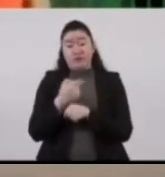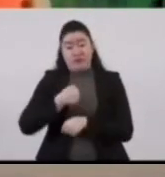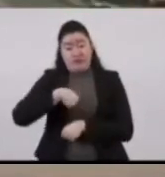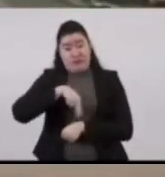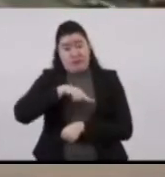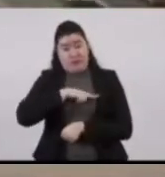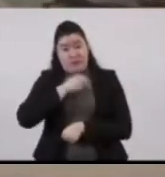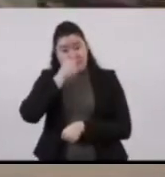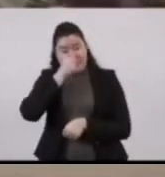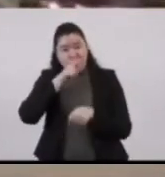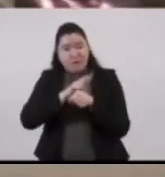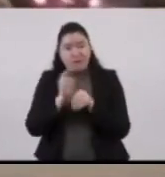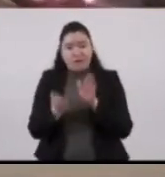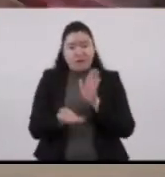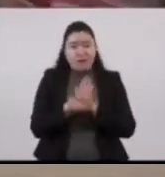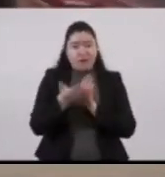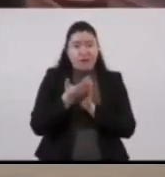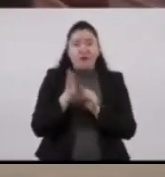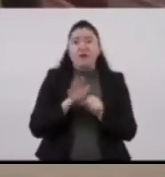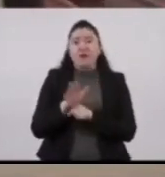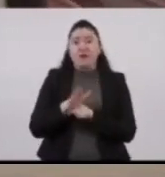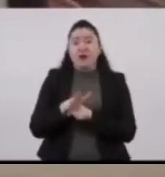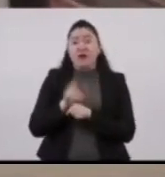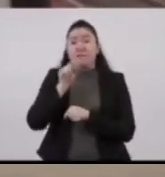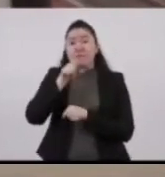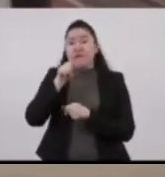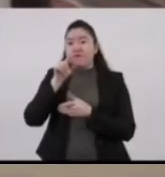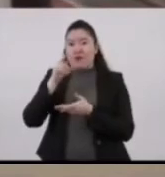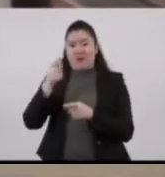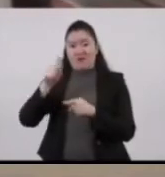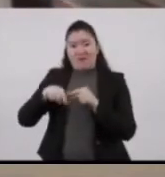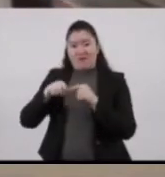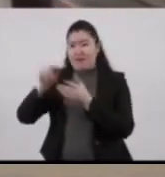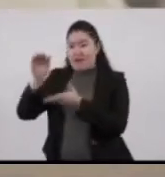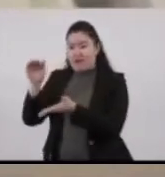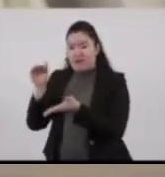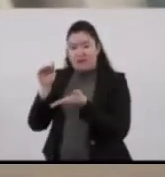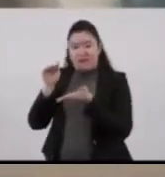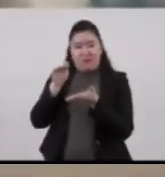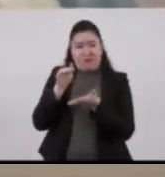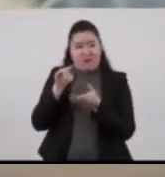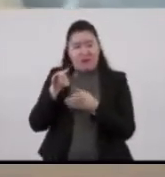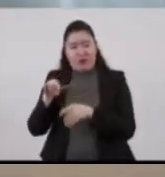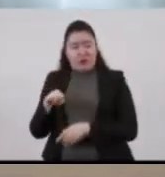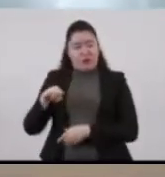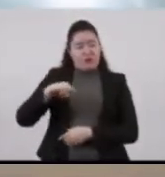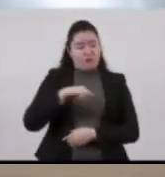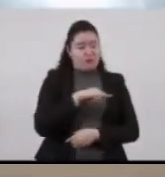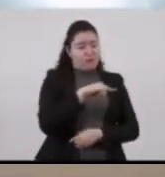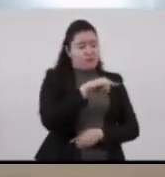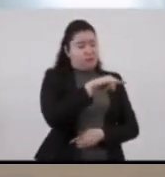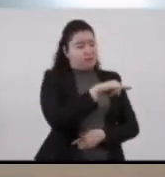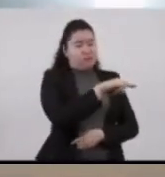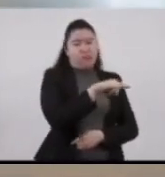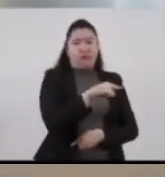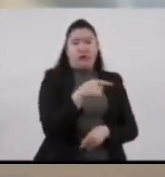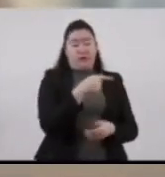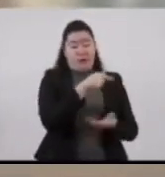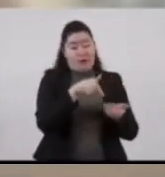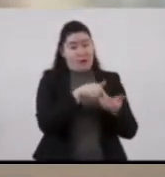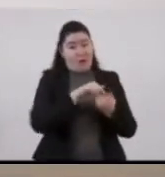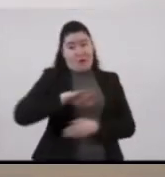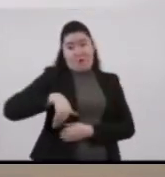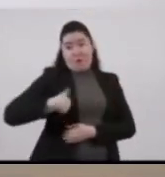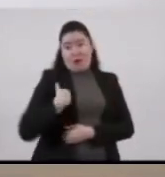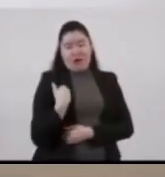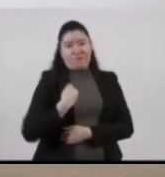la Secretaría de Obras la carga y el traslado y el depósito final. Entonces, estamos siguiendo